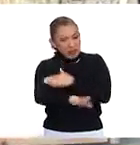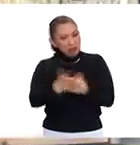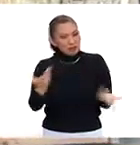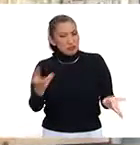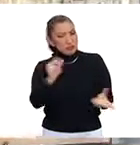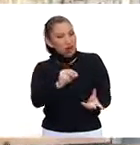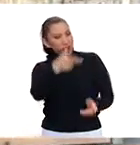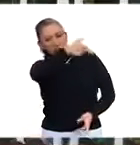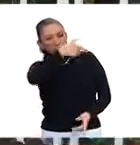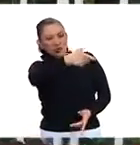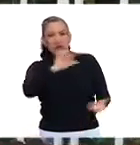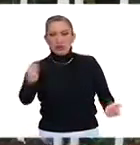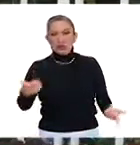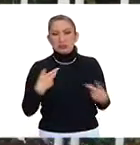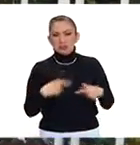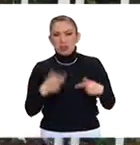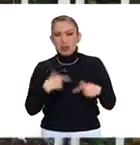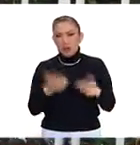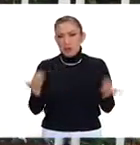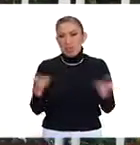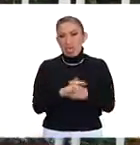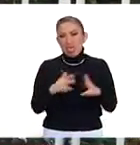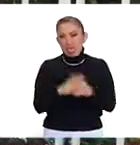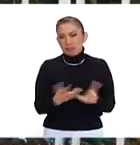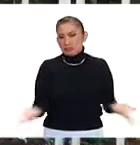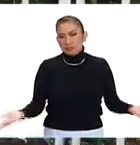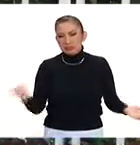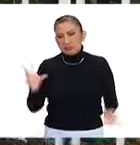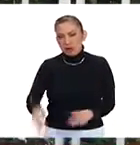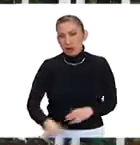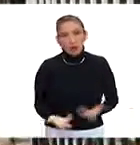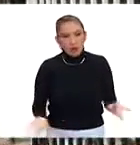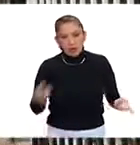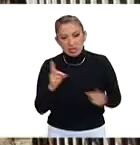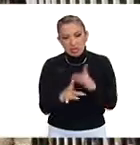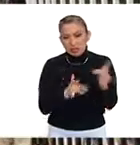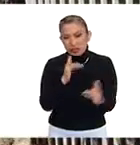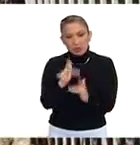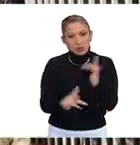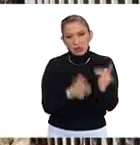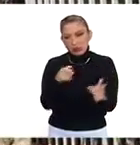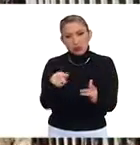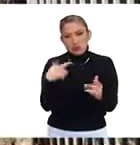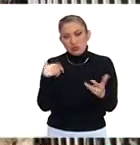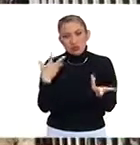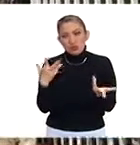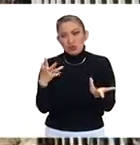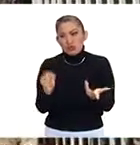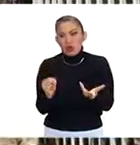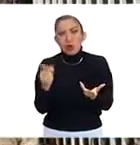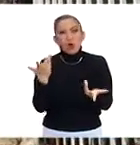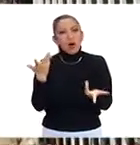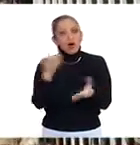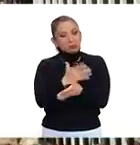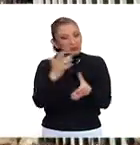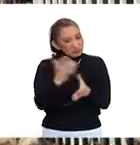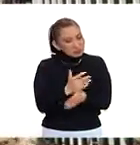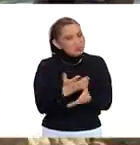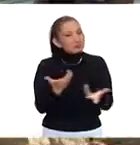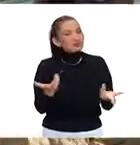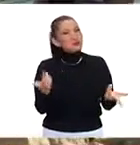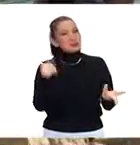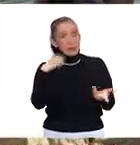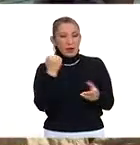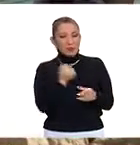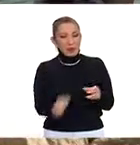no te agarras a balazos con otro por una pelea en la fila de una discoteca, o tú no te peleas, los antes o lo que hacían antes, ¿no?